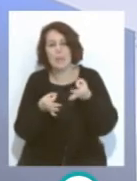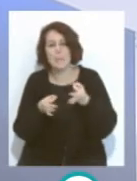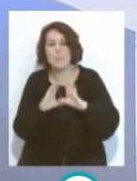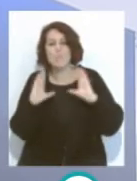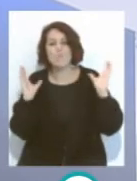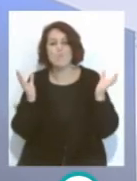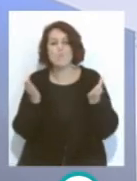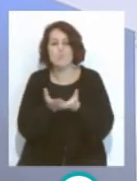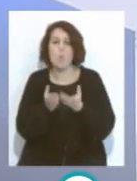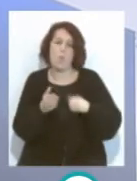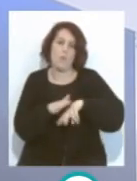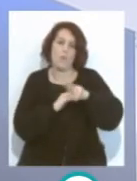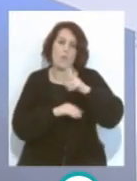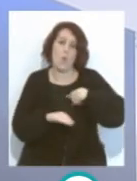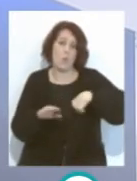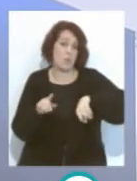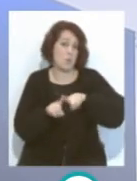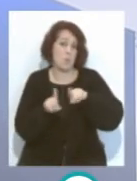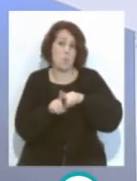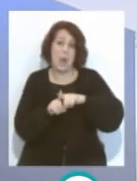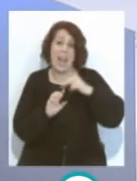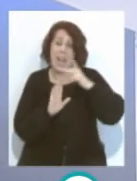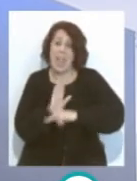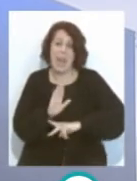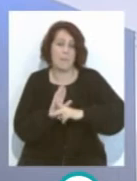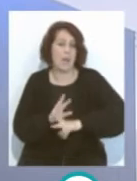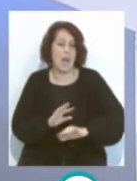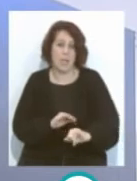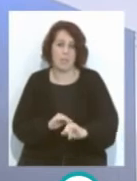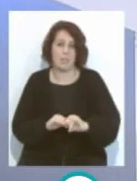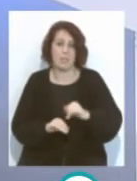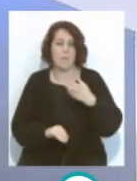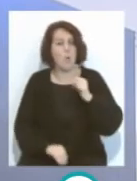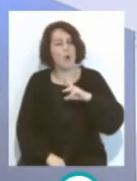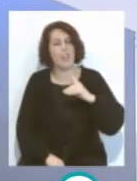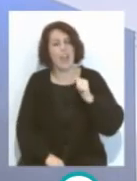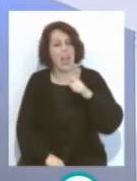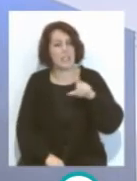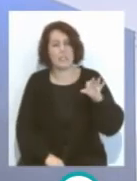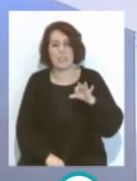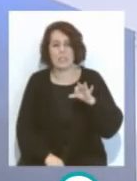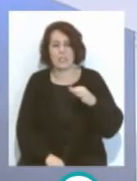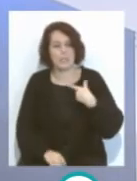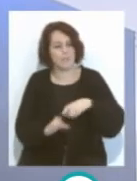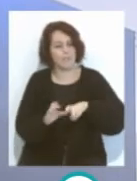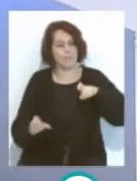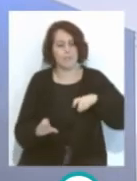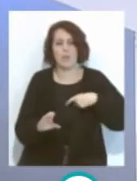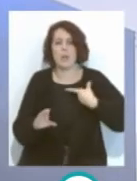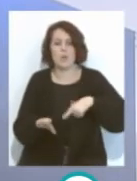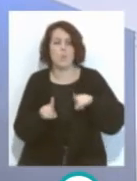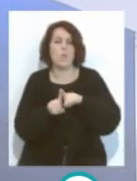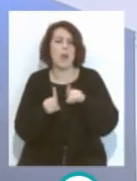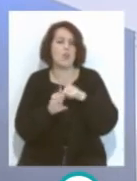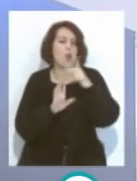mundo del fútbol tiene códigos y Bordalás no es uno de ellos Bordalás es alta los códigos